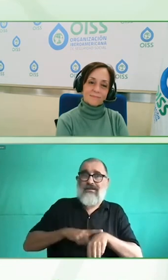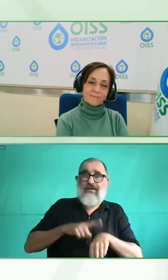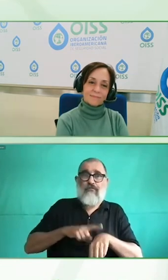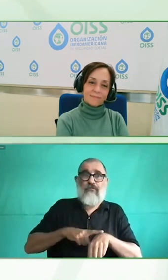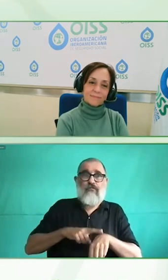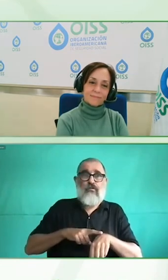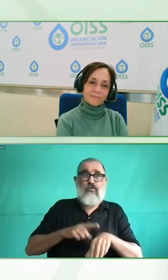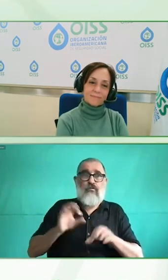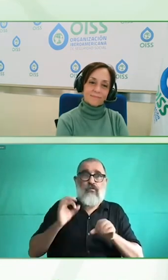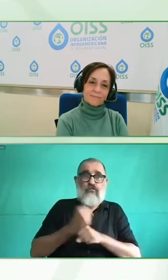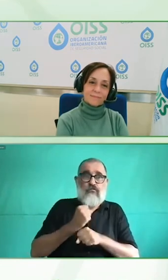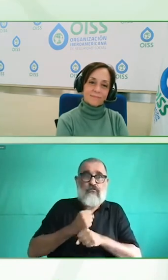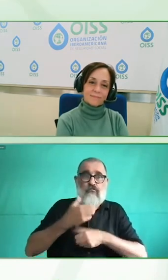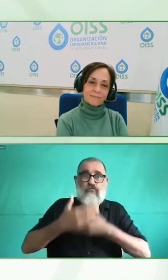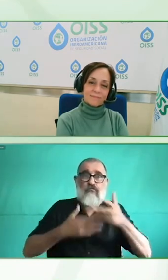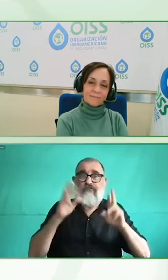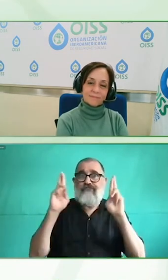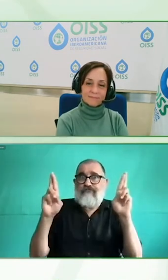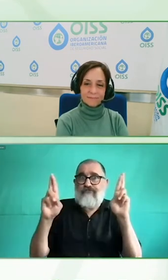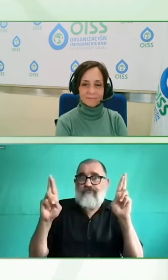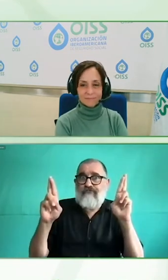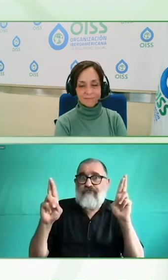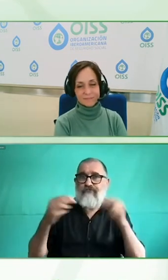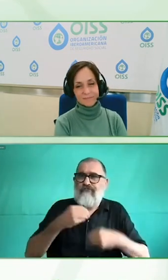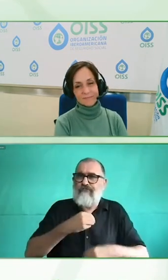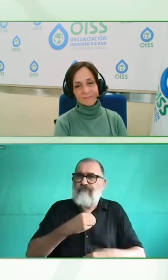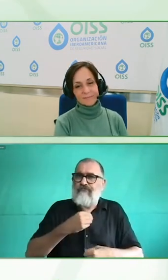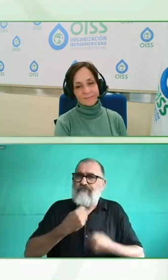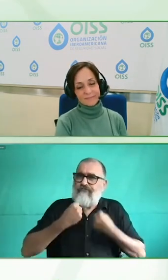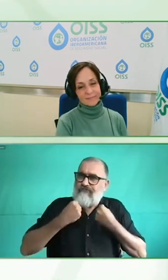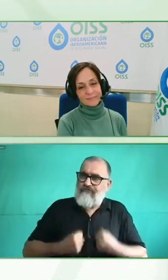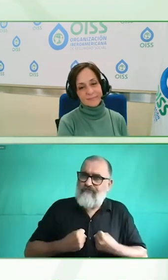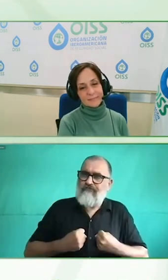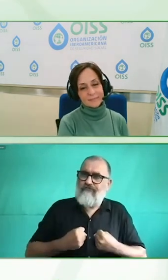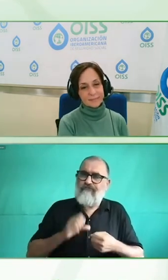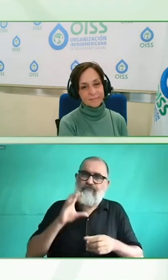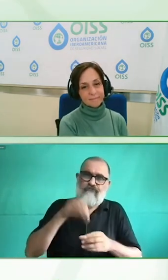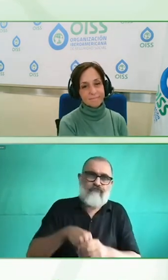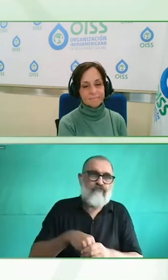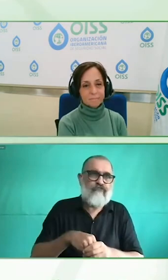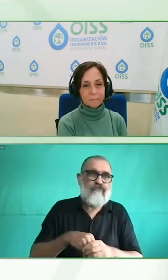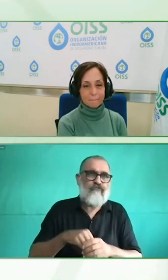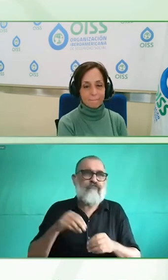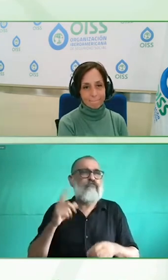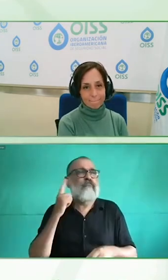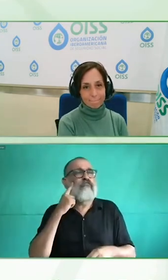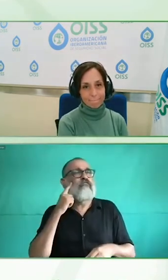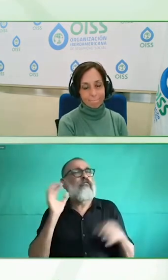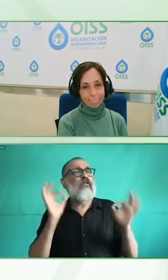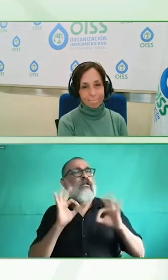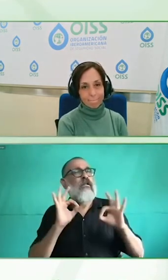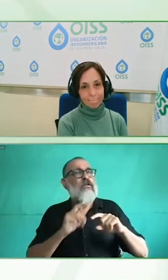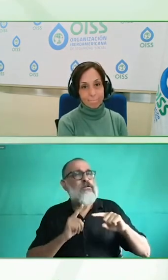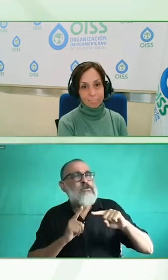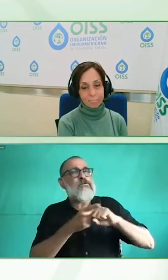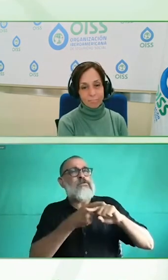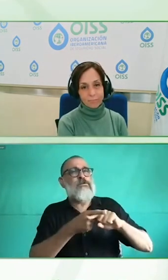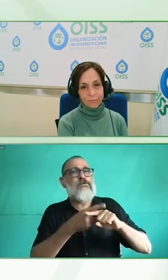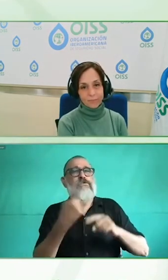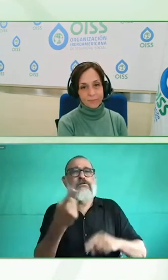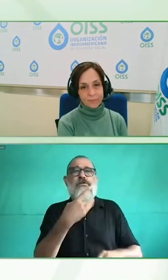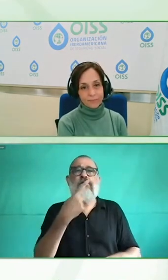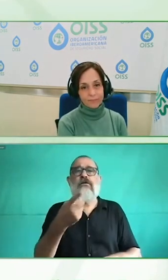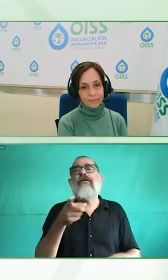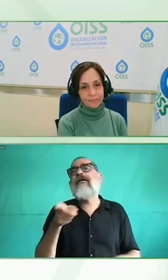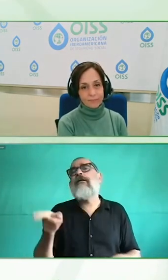sentemos y si hay que ser repetirlo cuarenta veces a lo mejor a la cuarenta y uno te lo crees y a lo mejor al tercer error dices vale es que hasta ahora no ha sido posible porque hemos